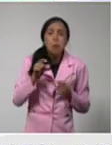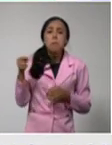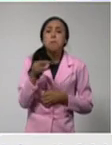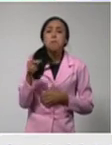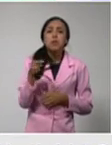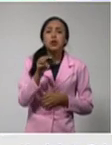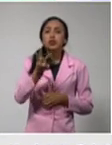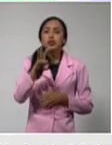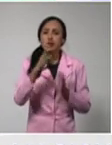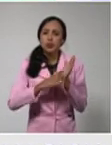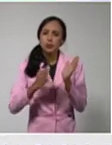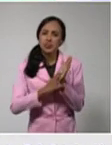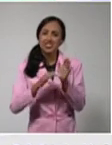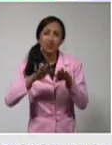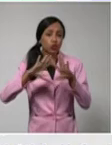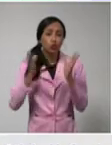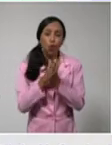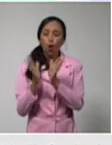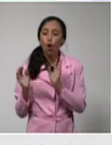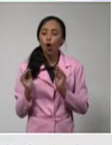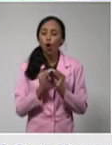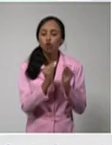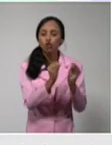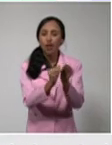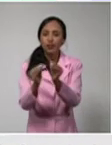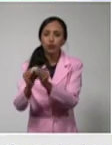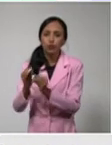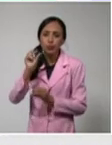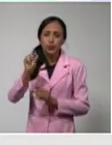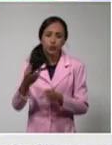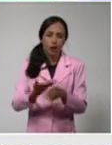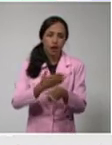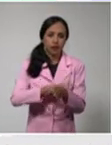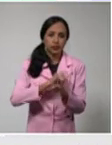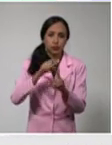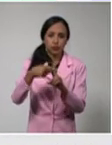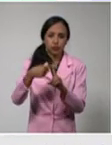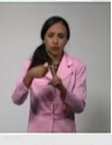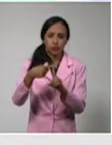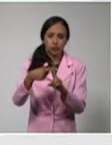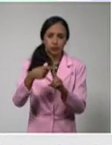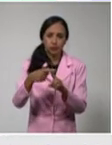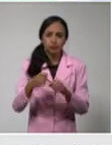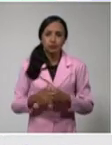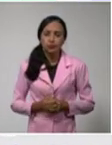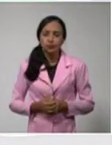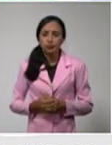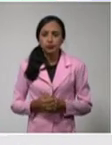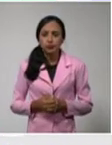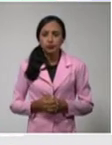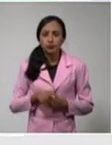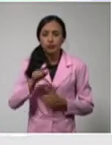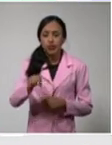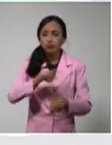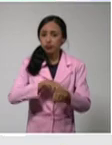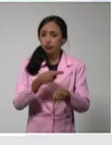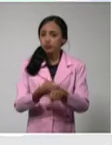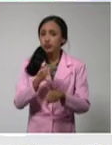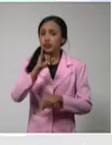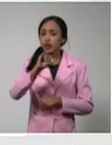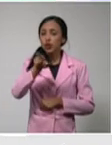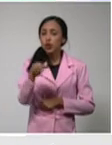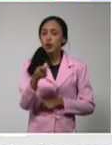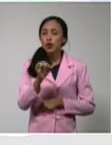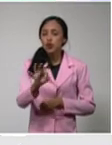son contactos de casos confirmados. Incluso promediendo 6,8 por